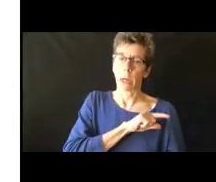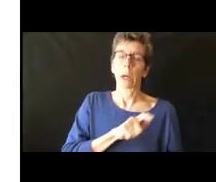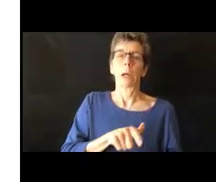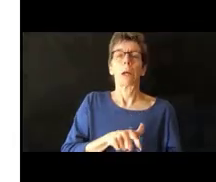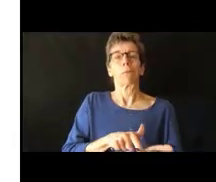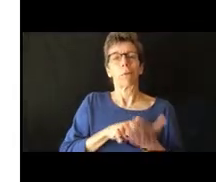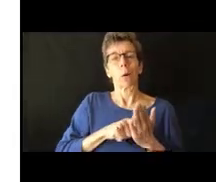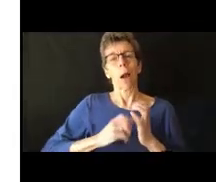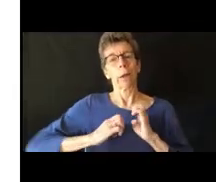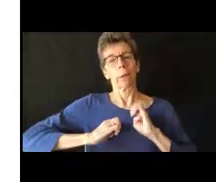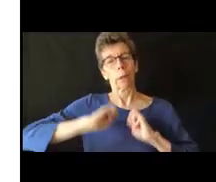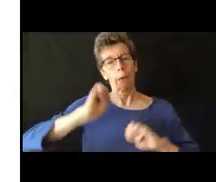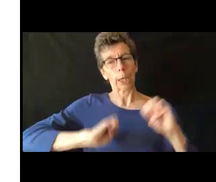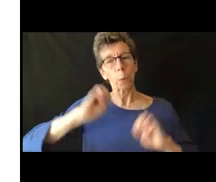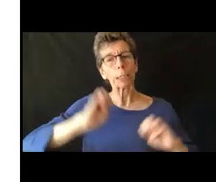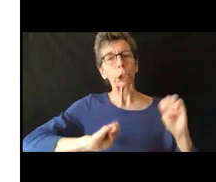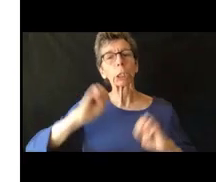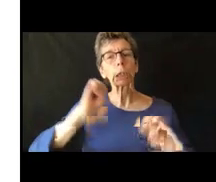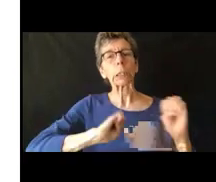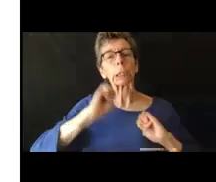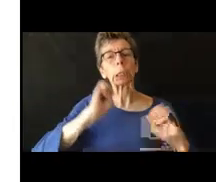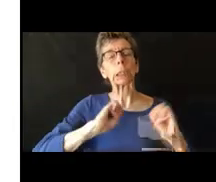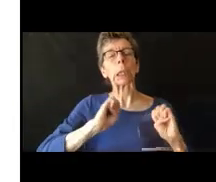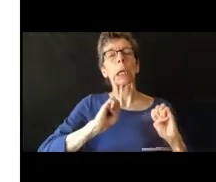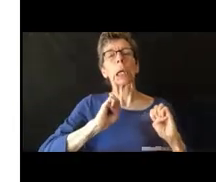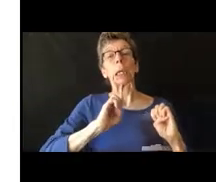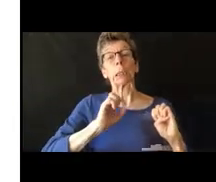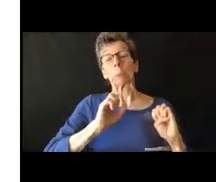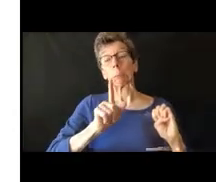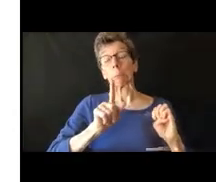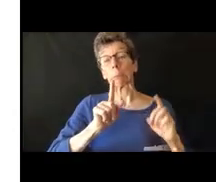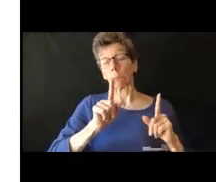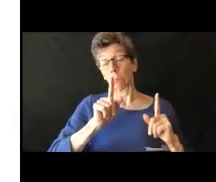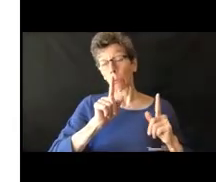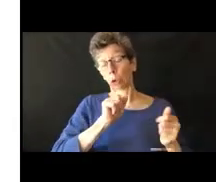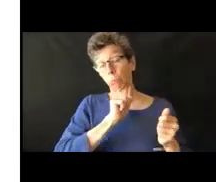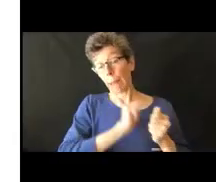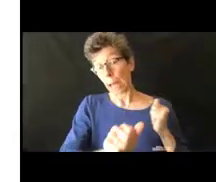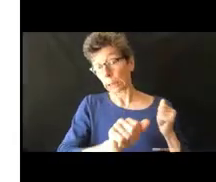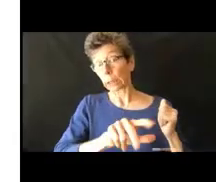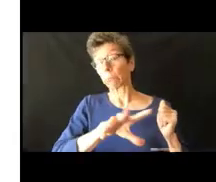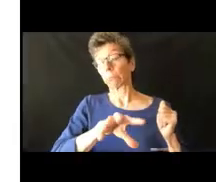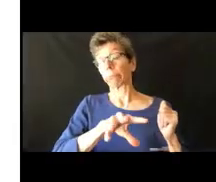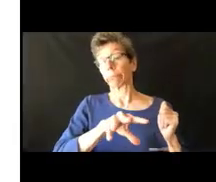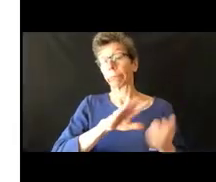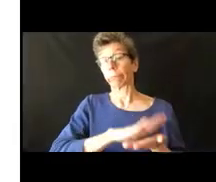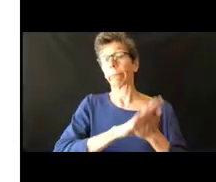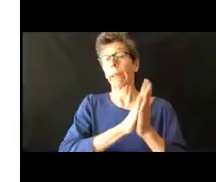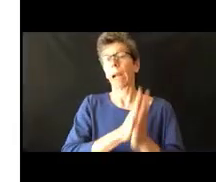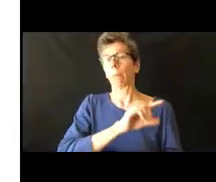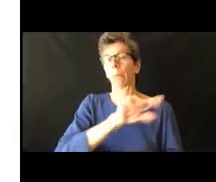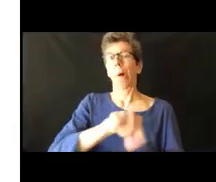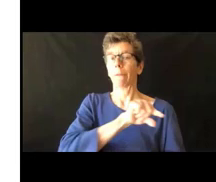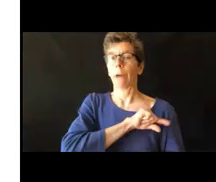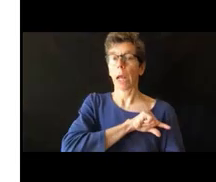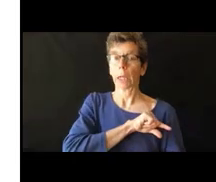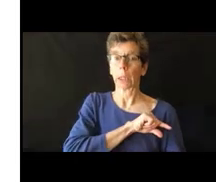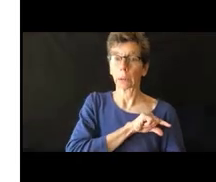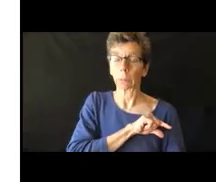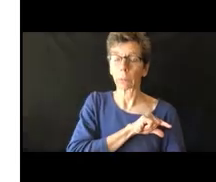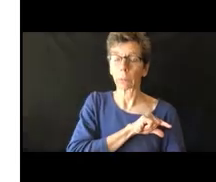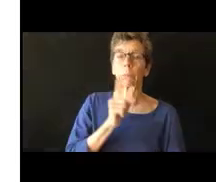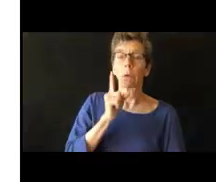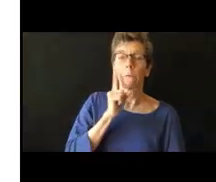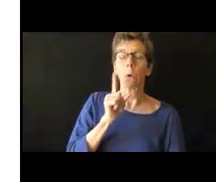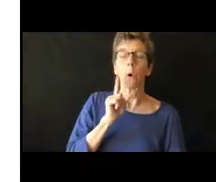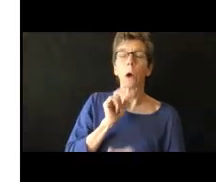discapacidades. Se les tiene que evaluar y luego ya pueden calificar. Y lo que nosotros llamamos el